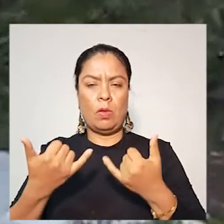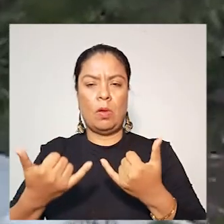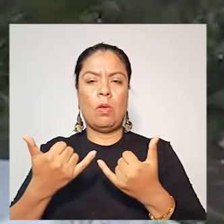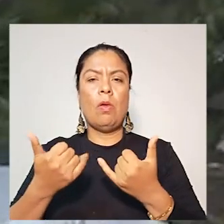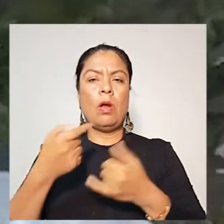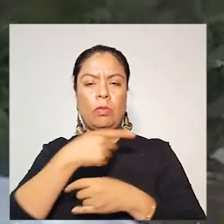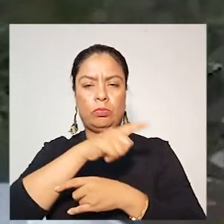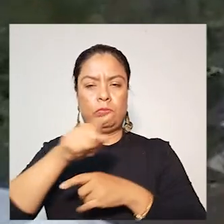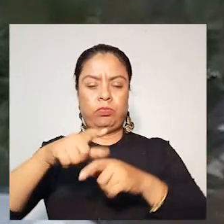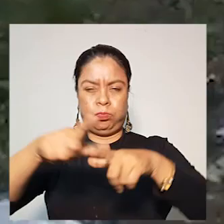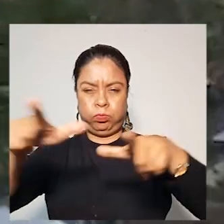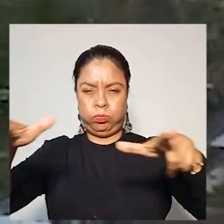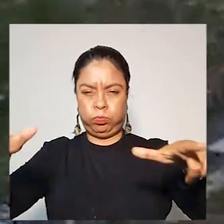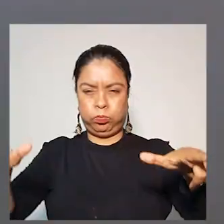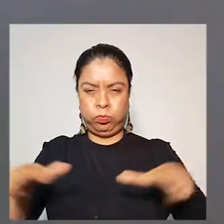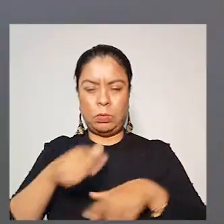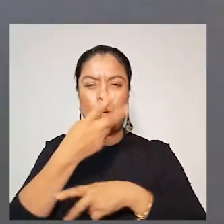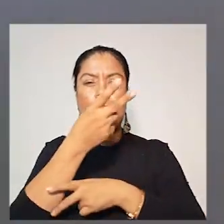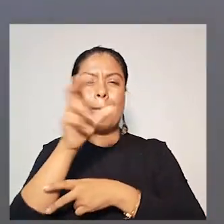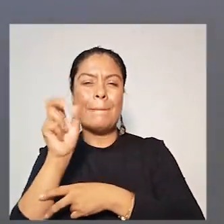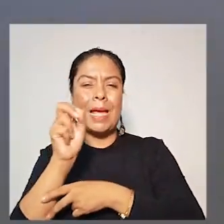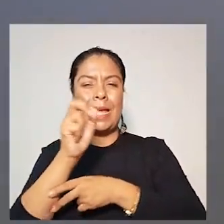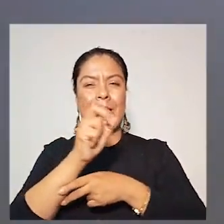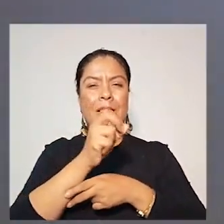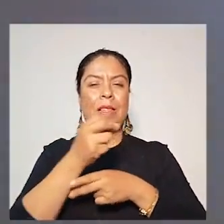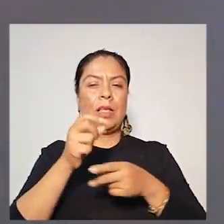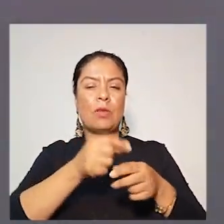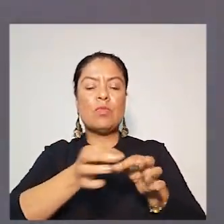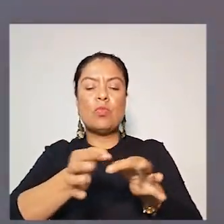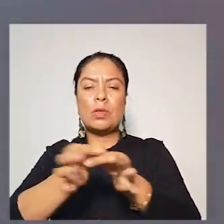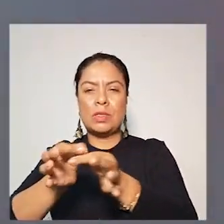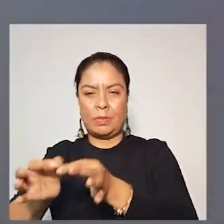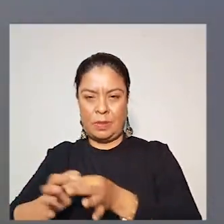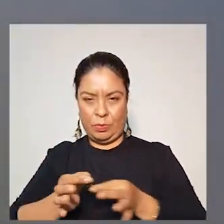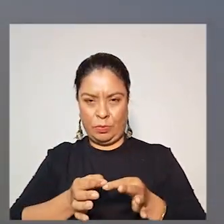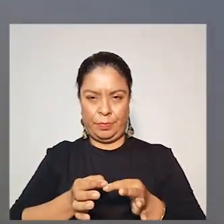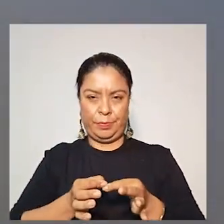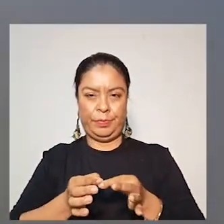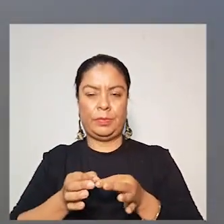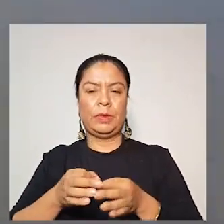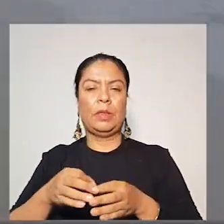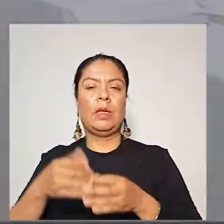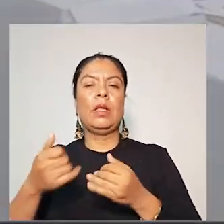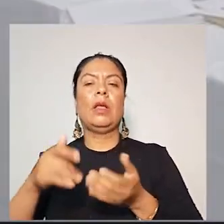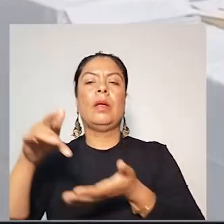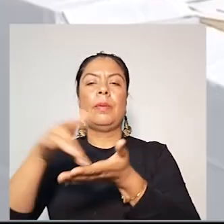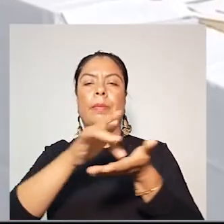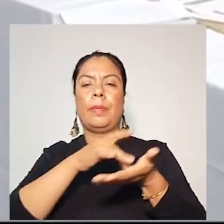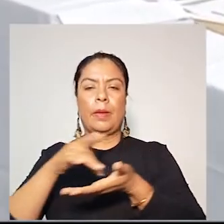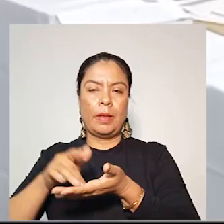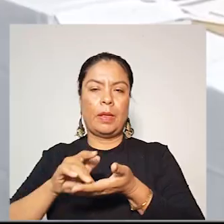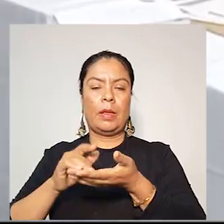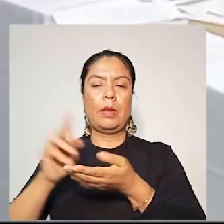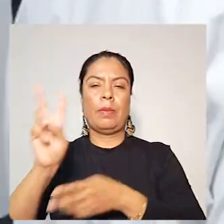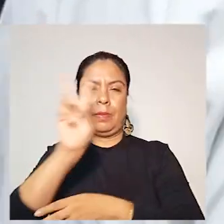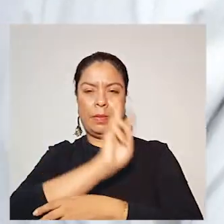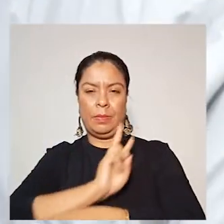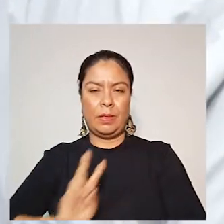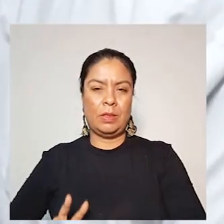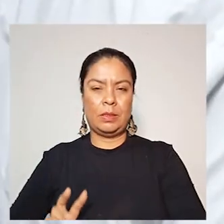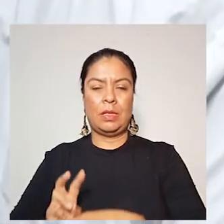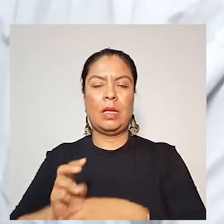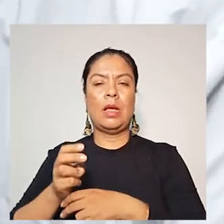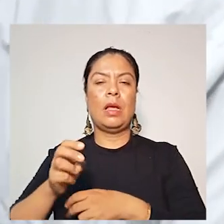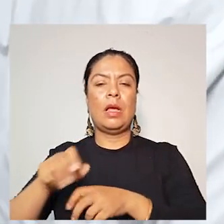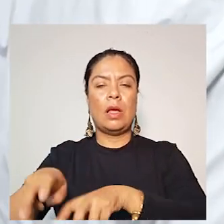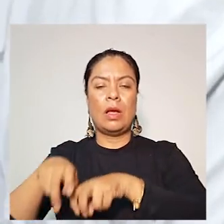que a la fecha ha alcanzado la cobertura en cerca de 20 centros poblados y cinco cabeceras municipales. Con presencia de la Viceministra de Asuntos